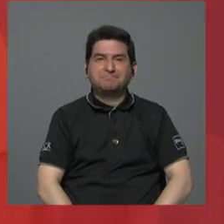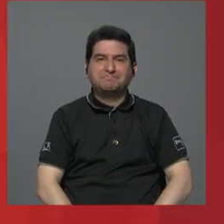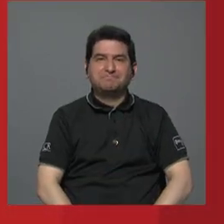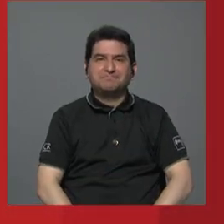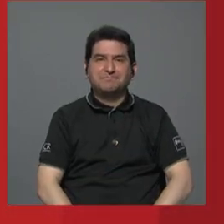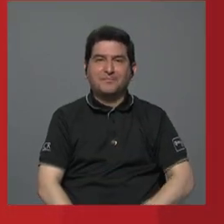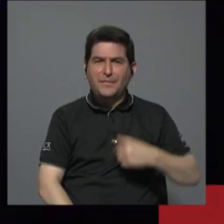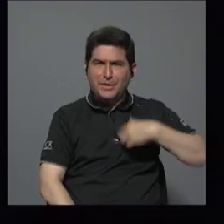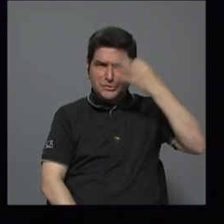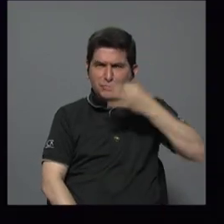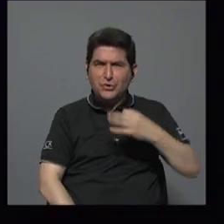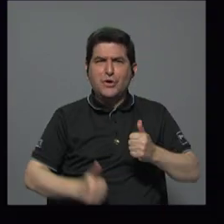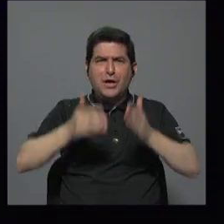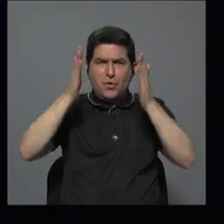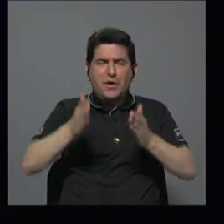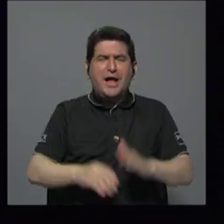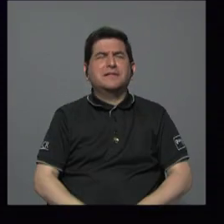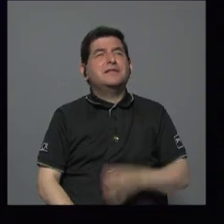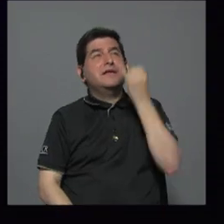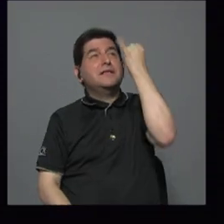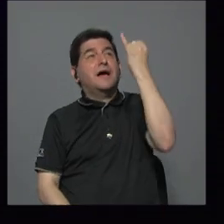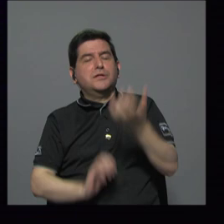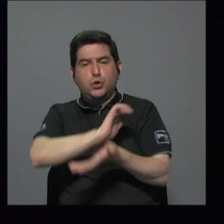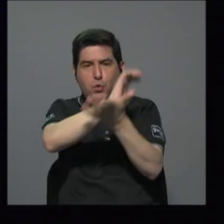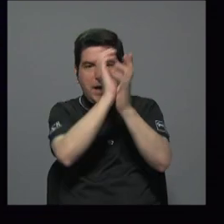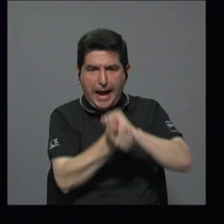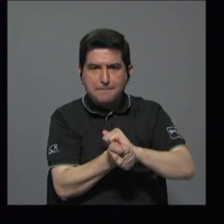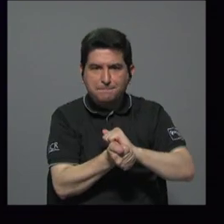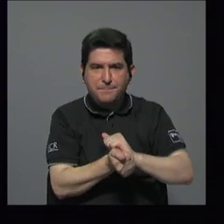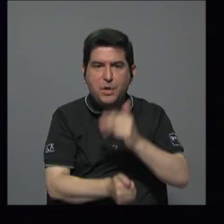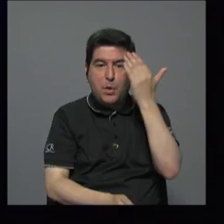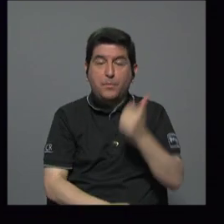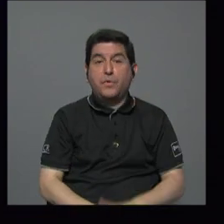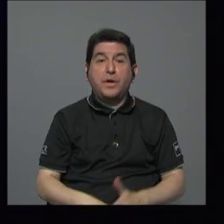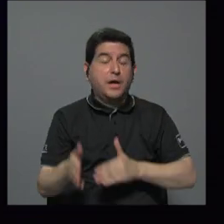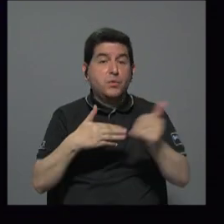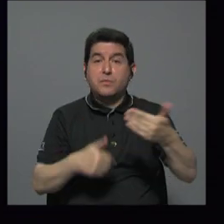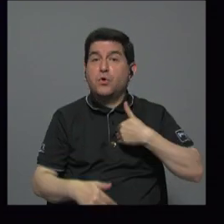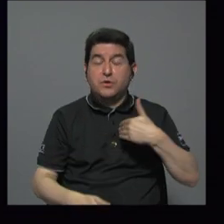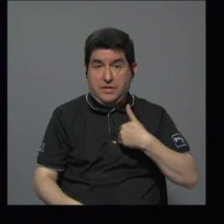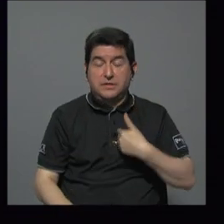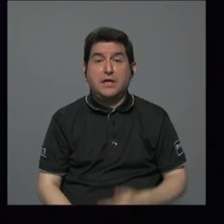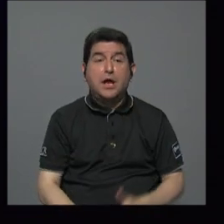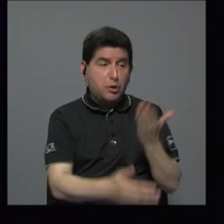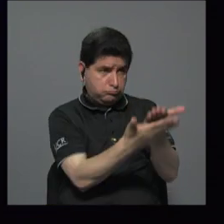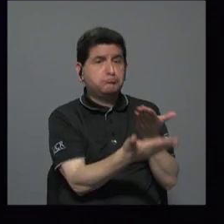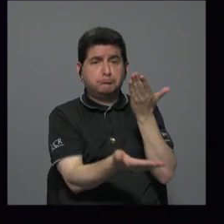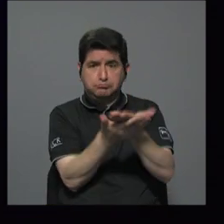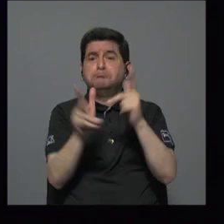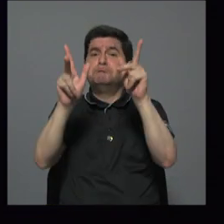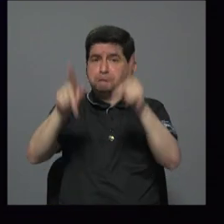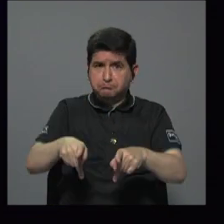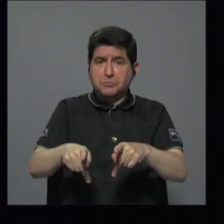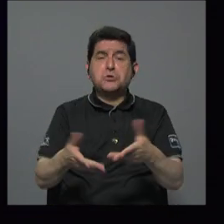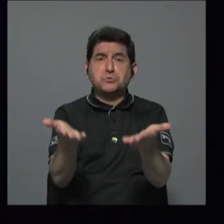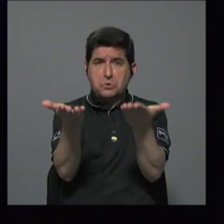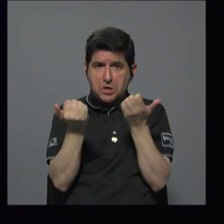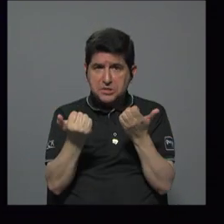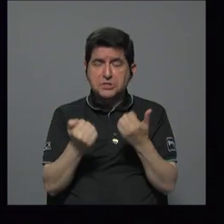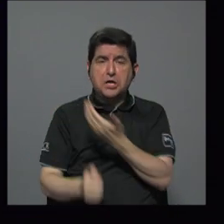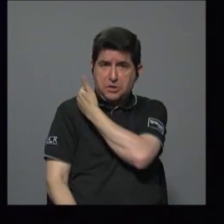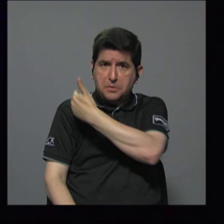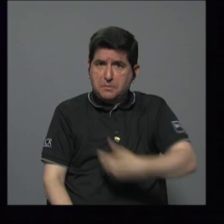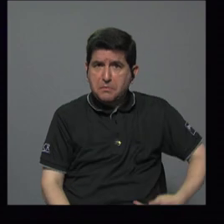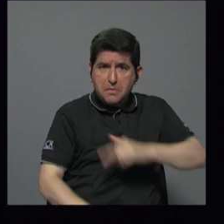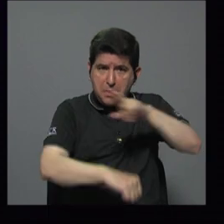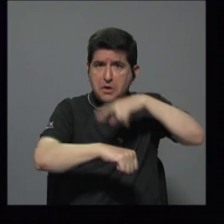yo creo que un candidato ideal representa un cambio porque a pesar de que tenemos una gran oferta de personas que quieren llegar a la